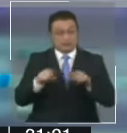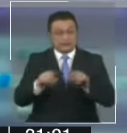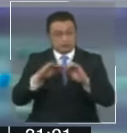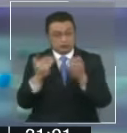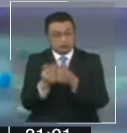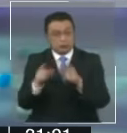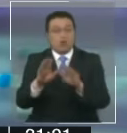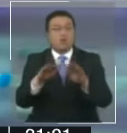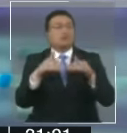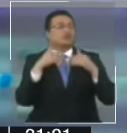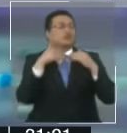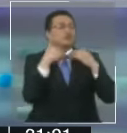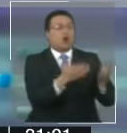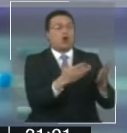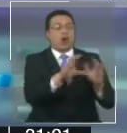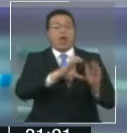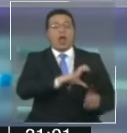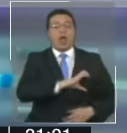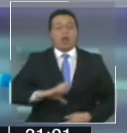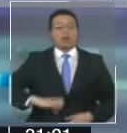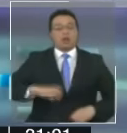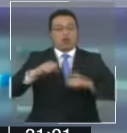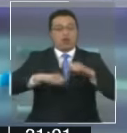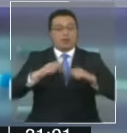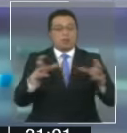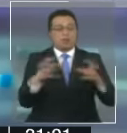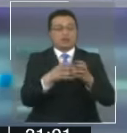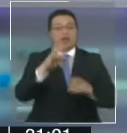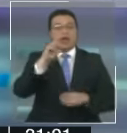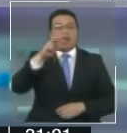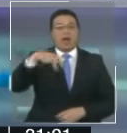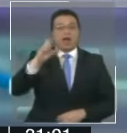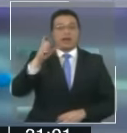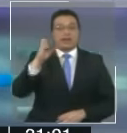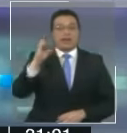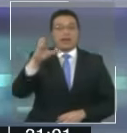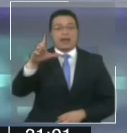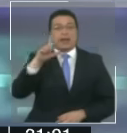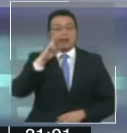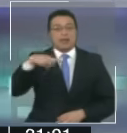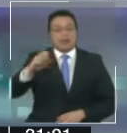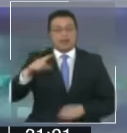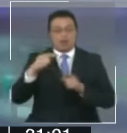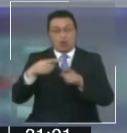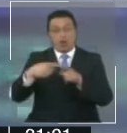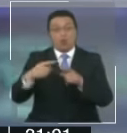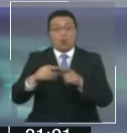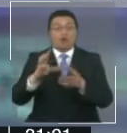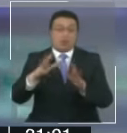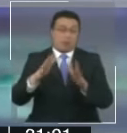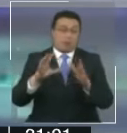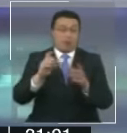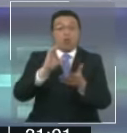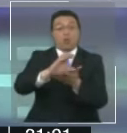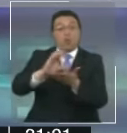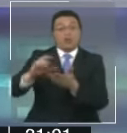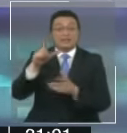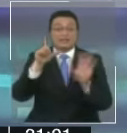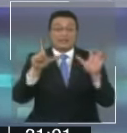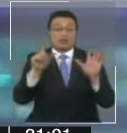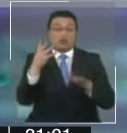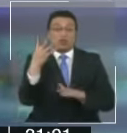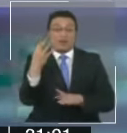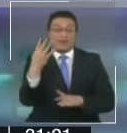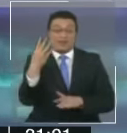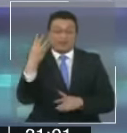terminó regalándose por parte del Estado a la empresa del Grupo Angelini y otras compañías con cuotas estimadas en 743 millones de